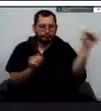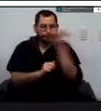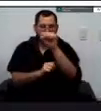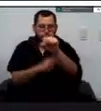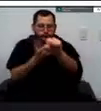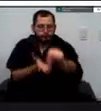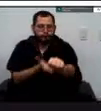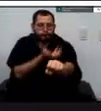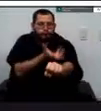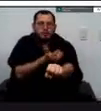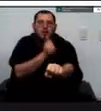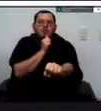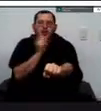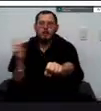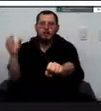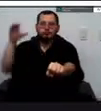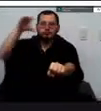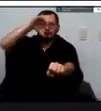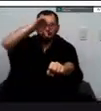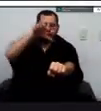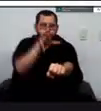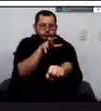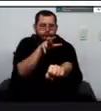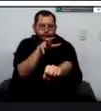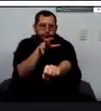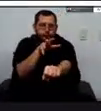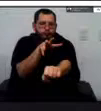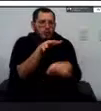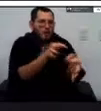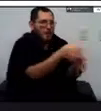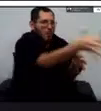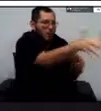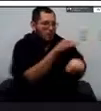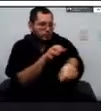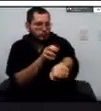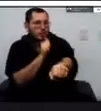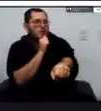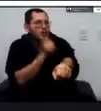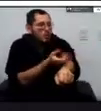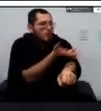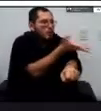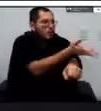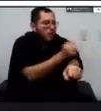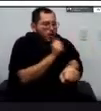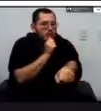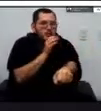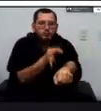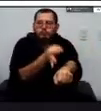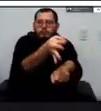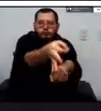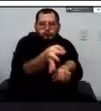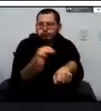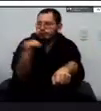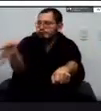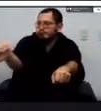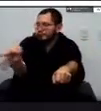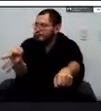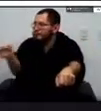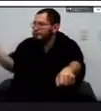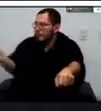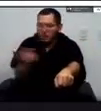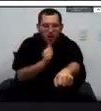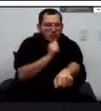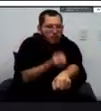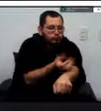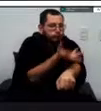de gestión del riesgo entonces es aquí donde lo importante del apoyo y la articulación y estar y lo